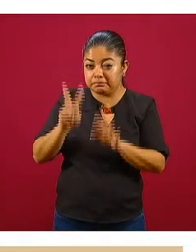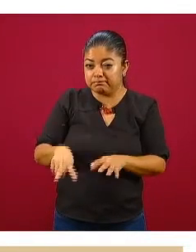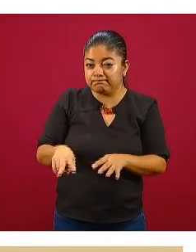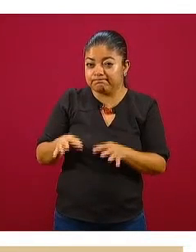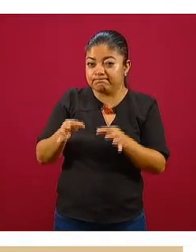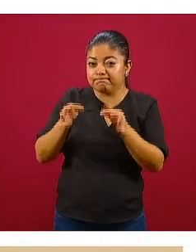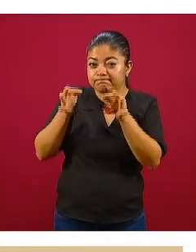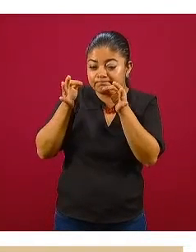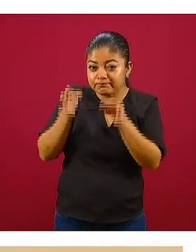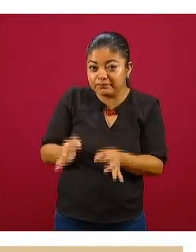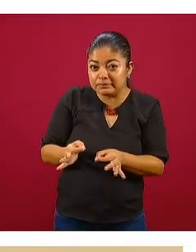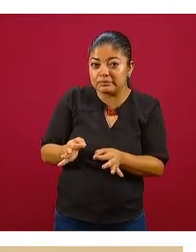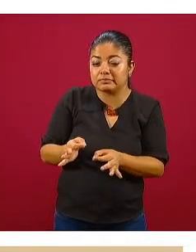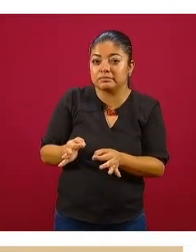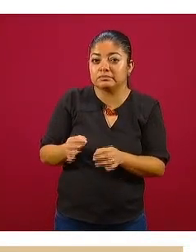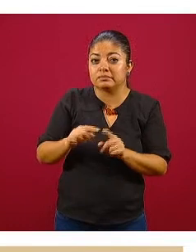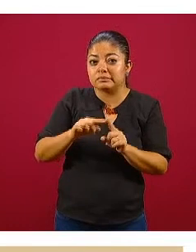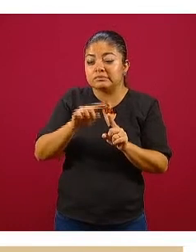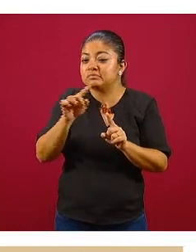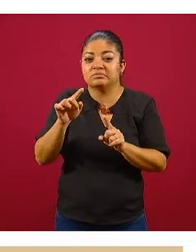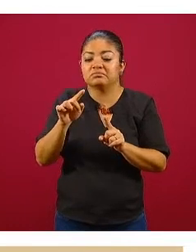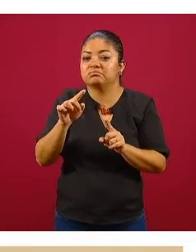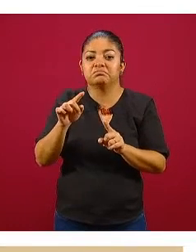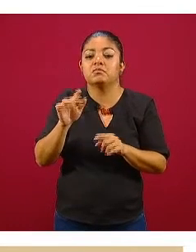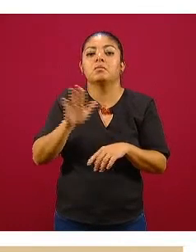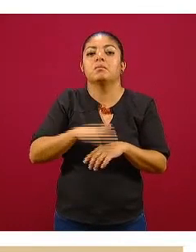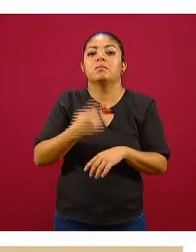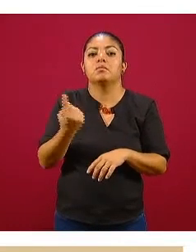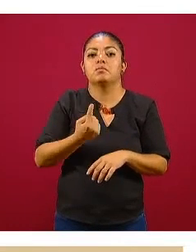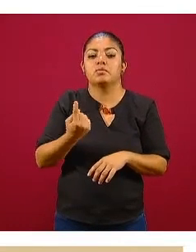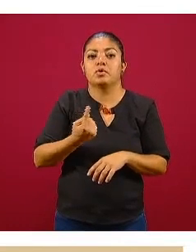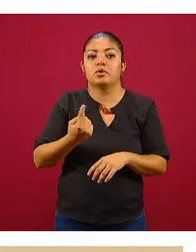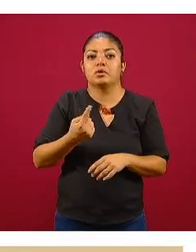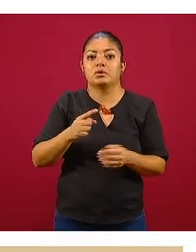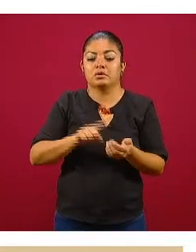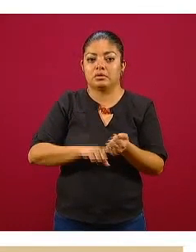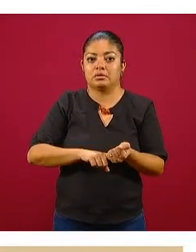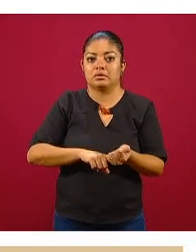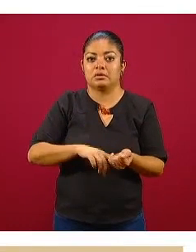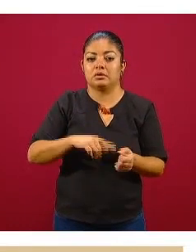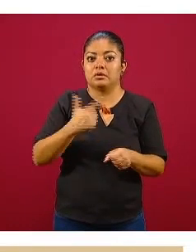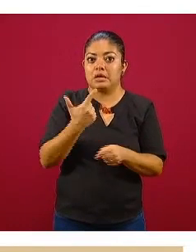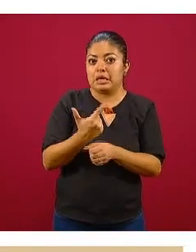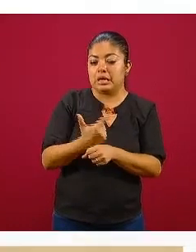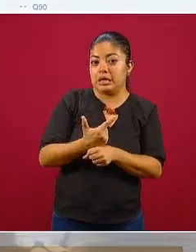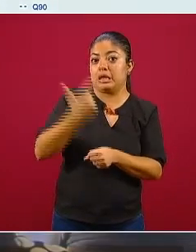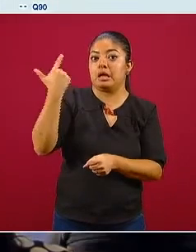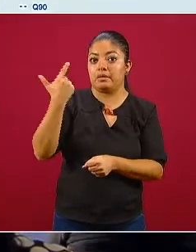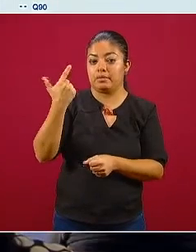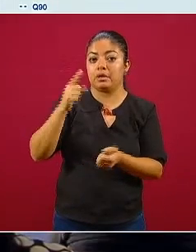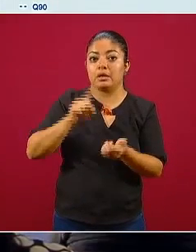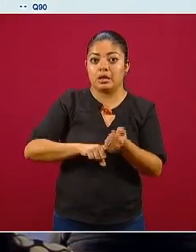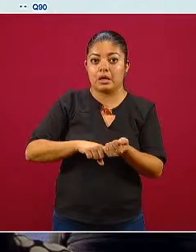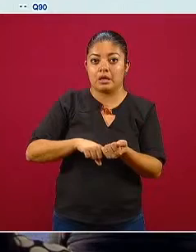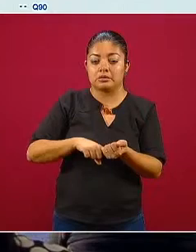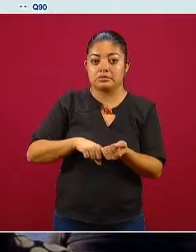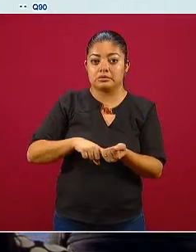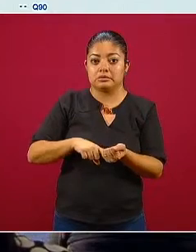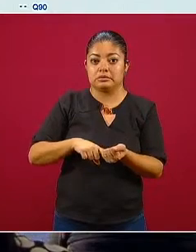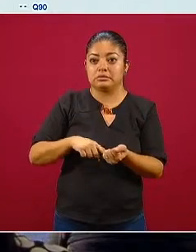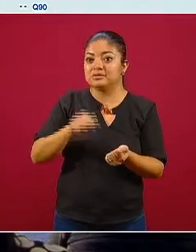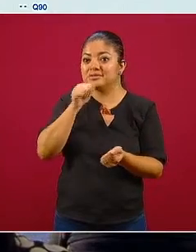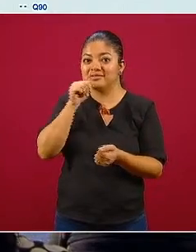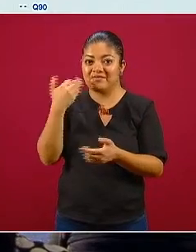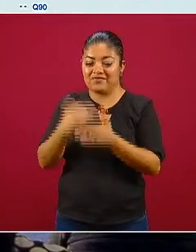en la predicción porque tenemos aquí en la terapia intensiva varios casos que no están considerados en la predicción la